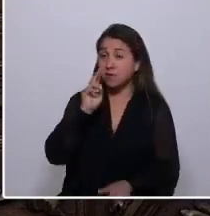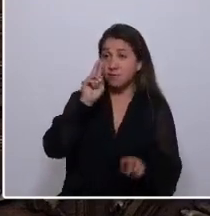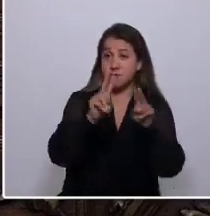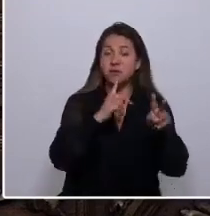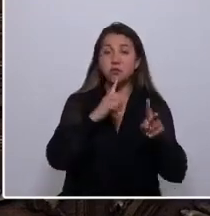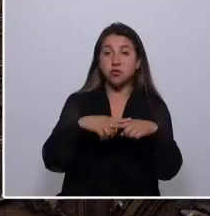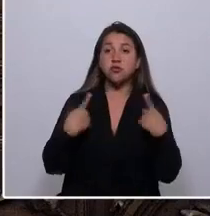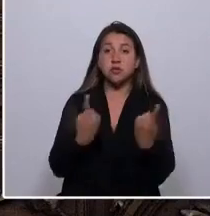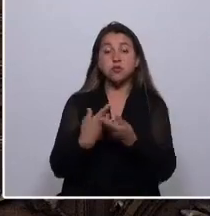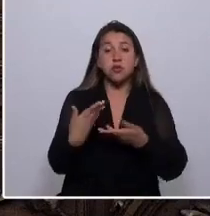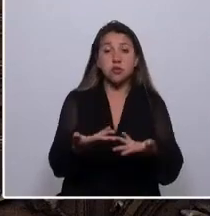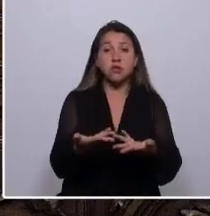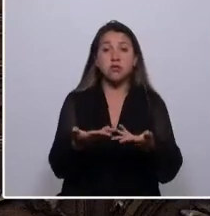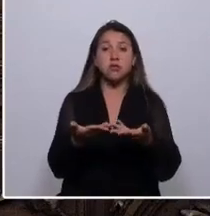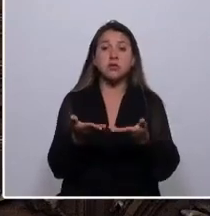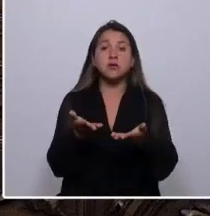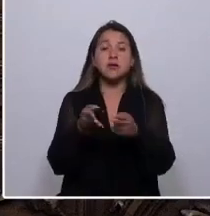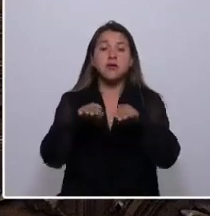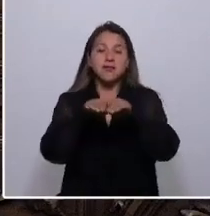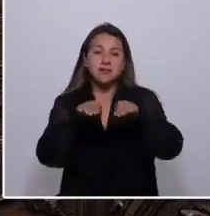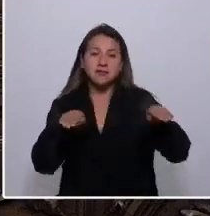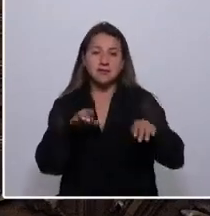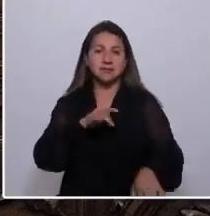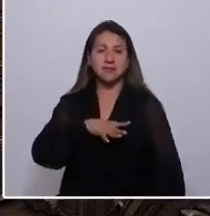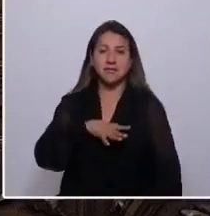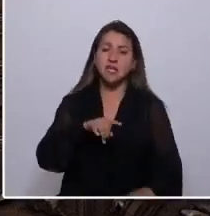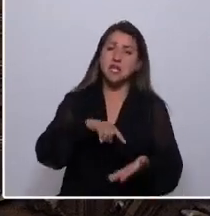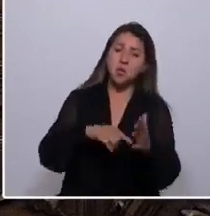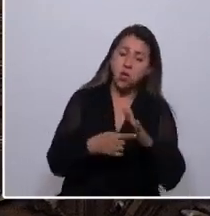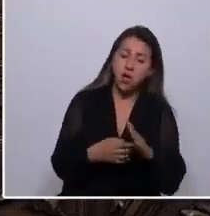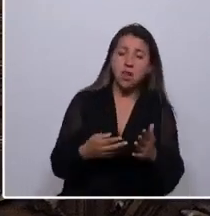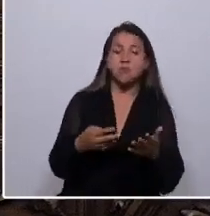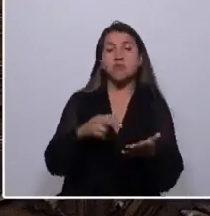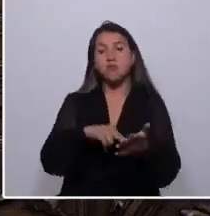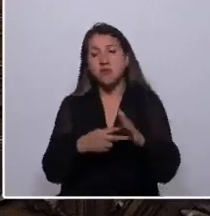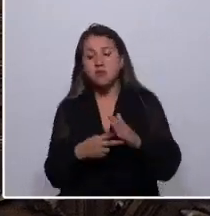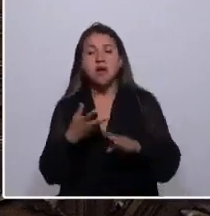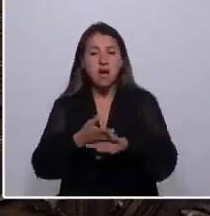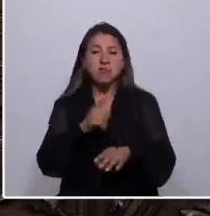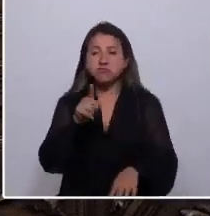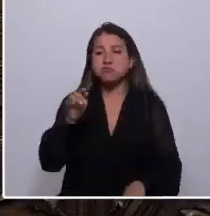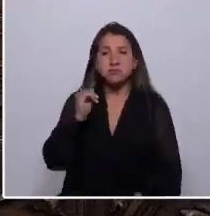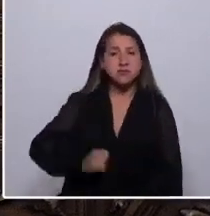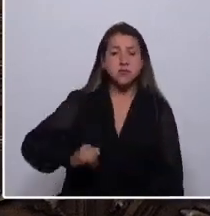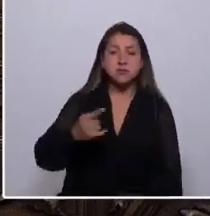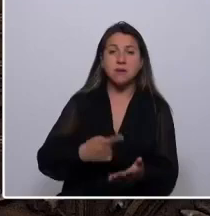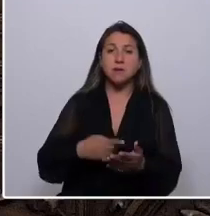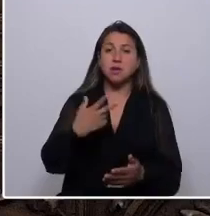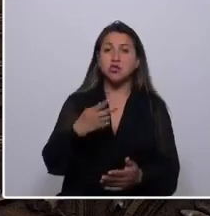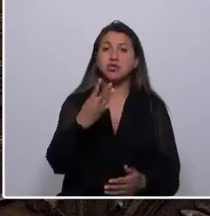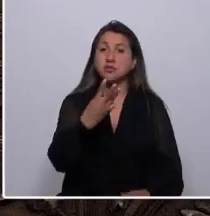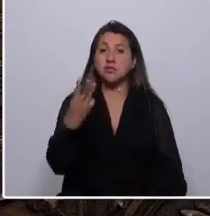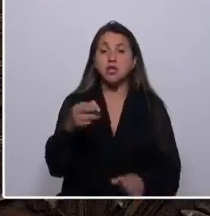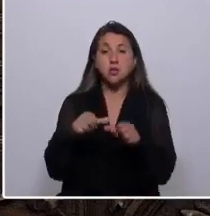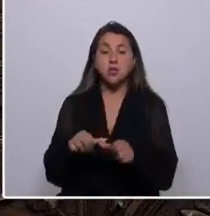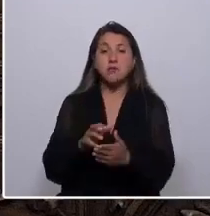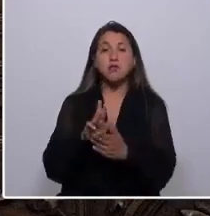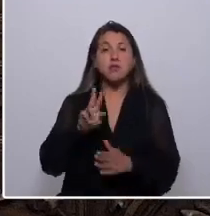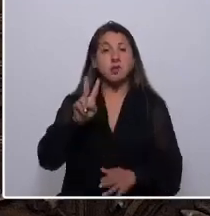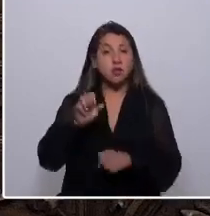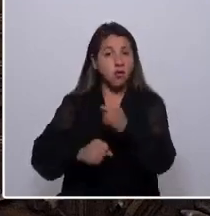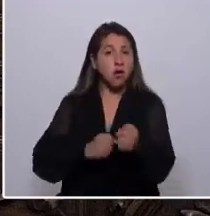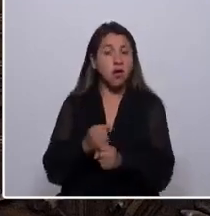estabilidad a Chile. Con muchas dificultades y conmociones históricas. La constitución de 1833 durará 92 años,